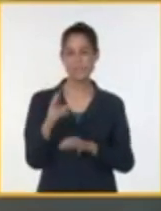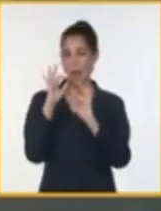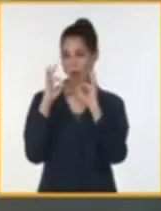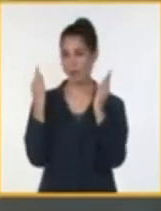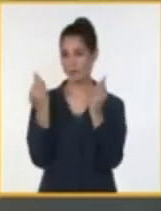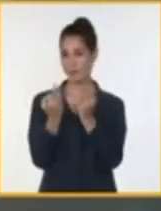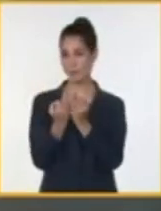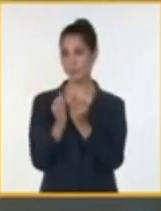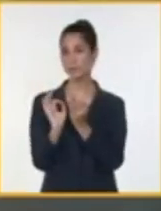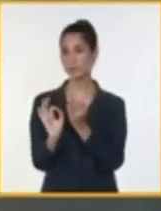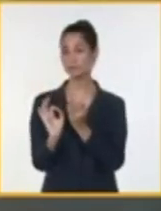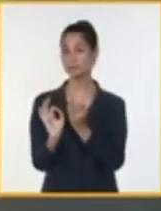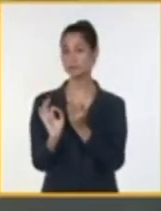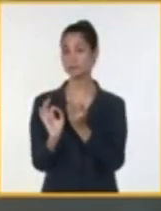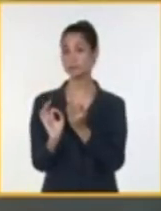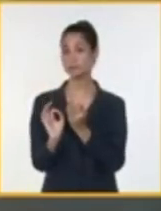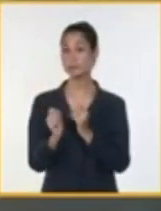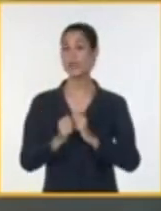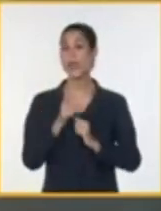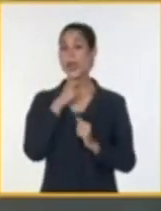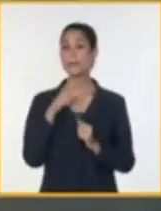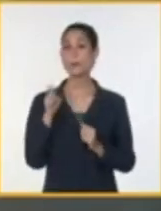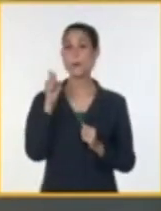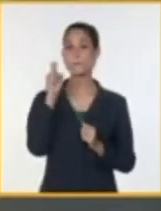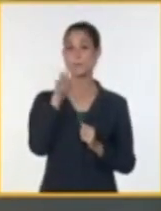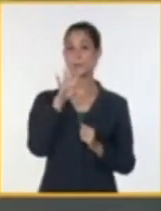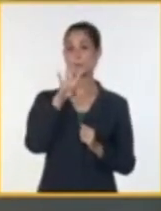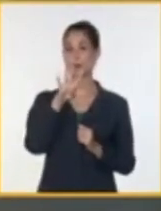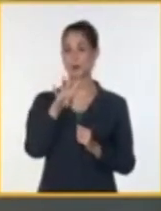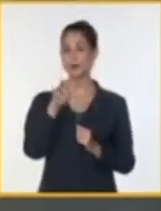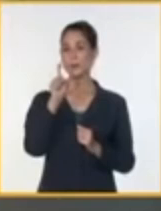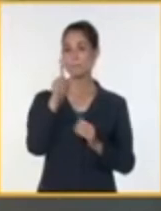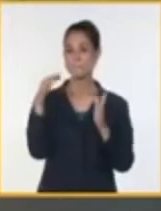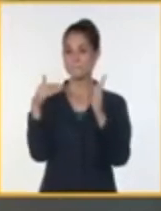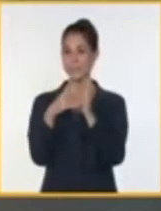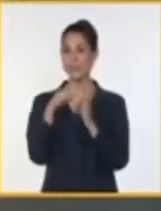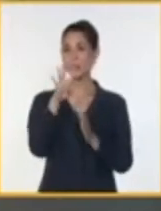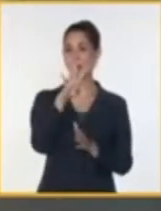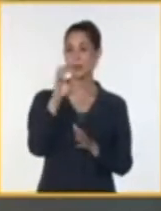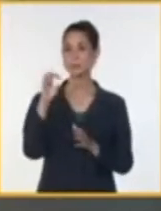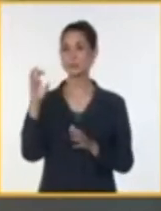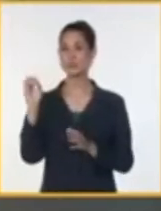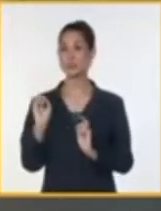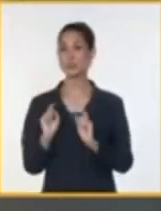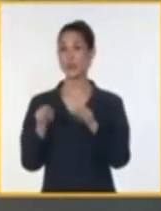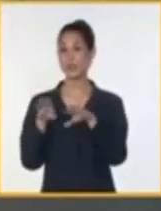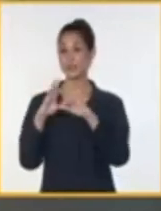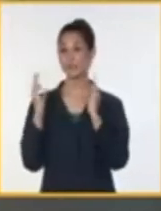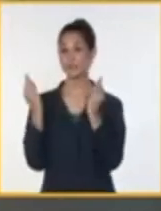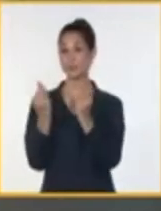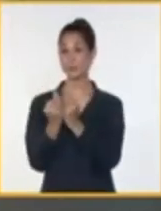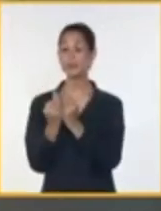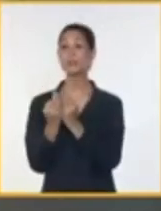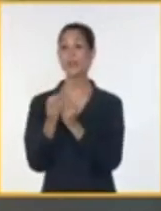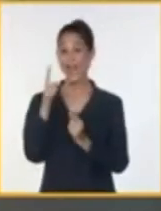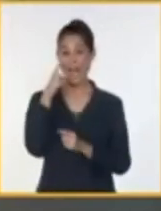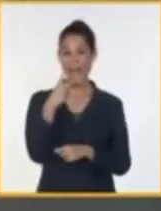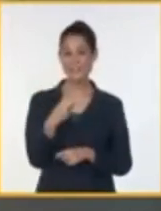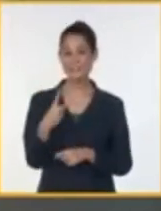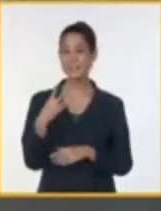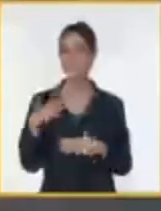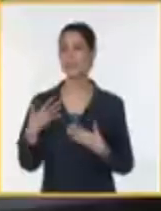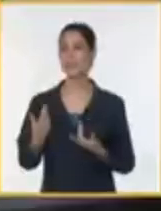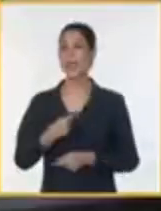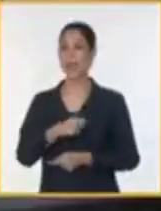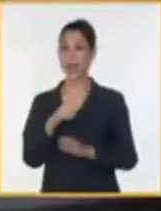país tenemos 1.448 instalaciones que atienden alrededor de 64.512 beneficiarios en el